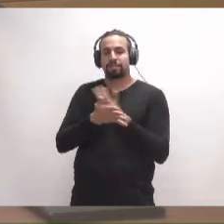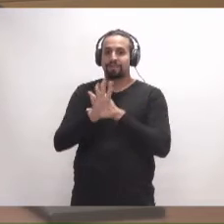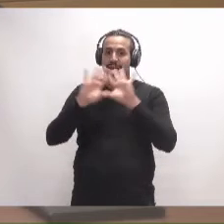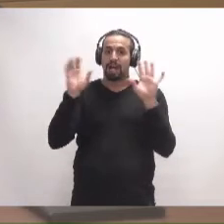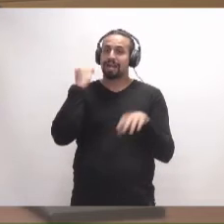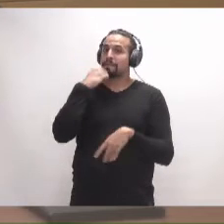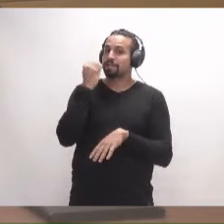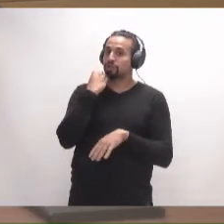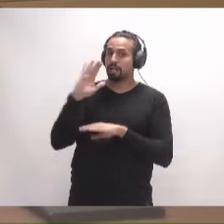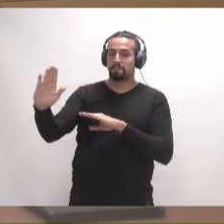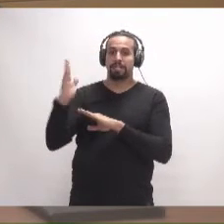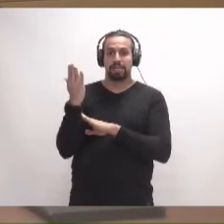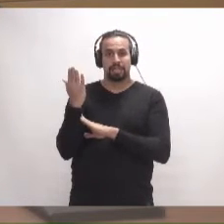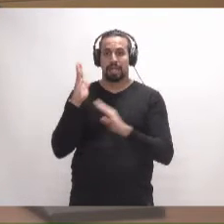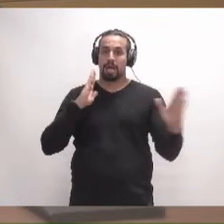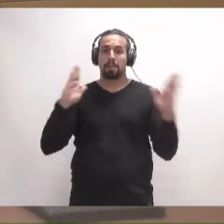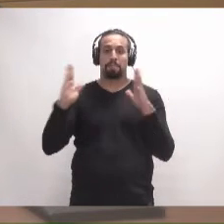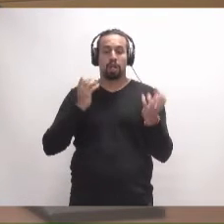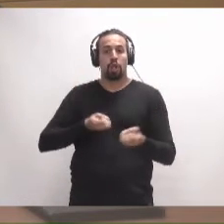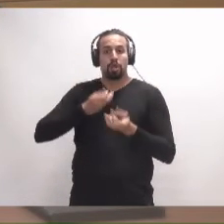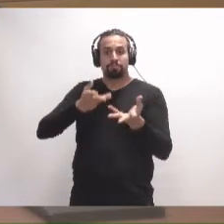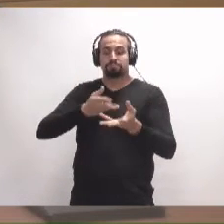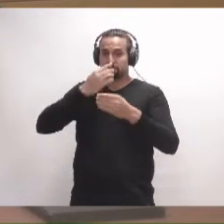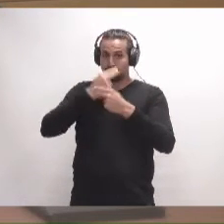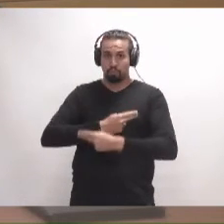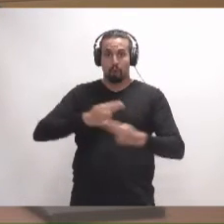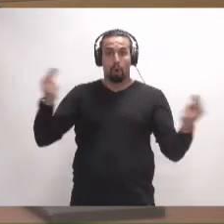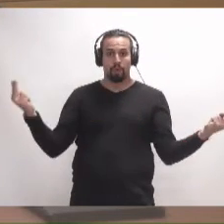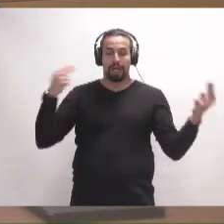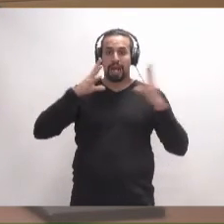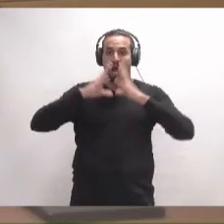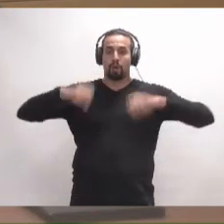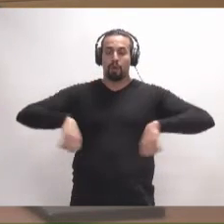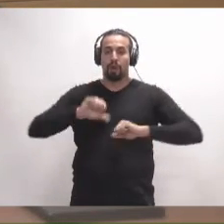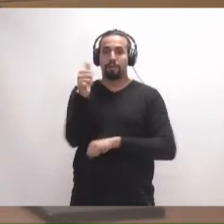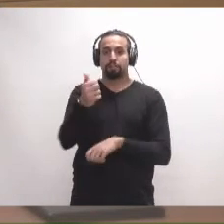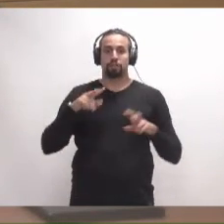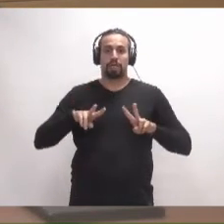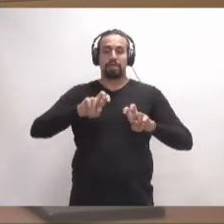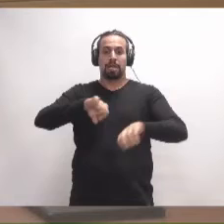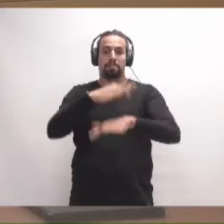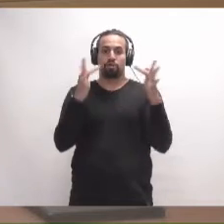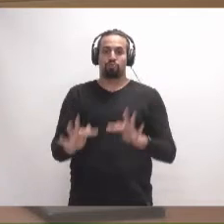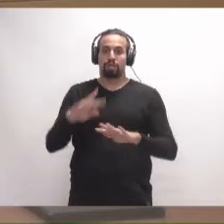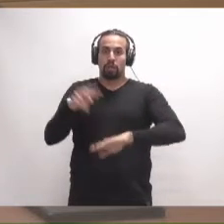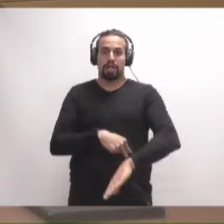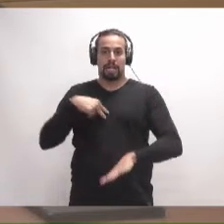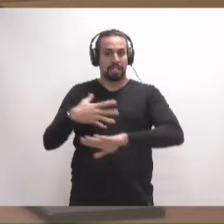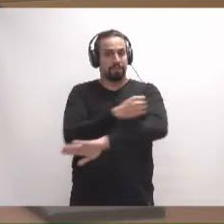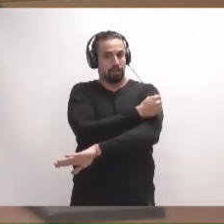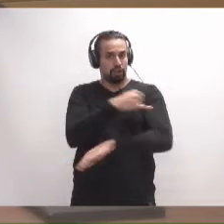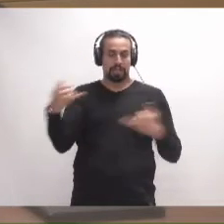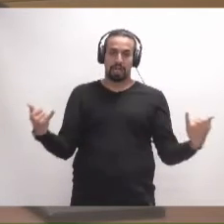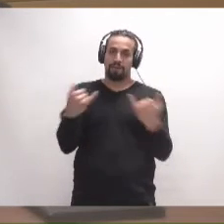reclamaciones presentadas en el periodo de exposición pública al acuerdo de aprobación inicial del presupuesto general del Cabildo Insular de Tenerife para el ejercicio